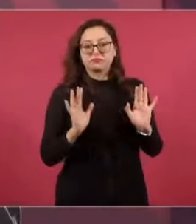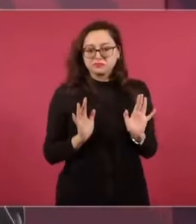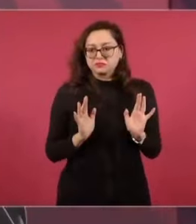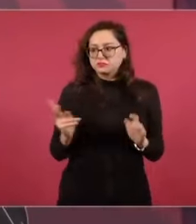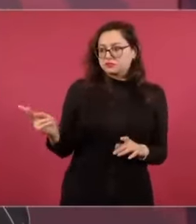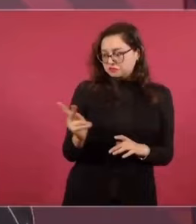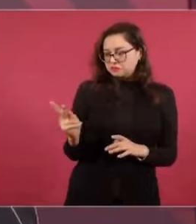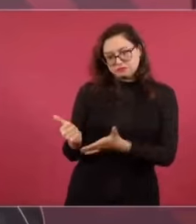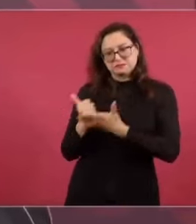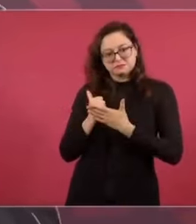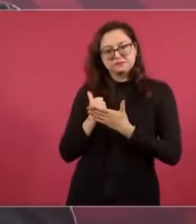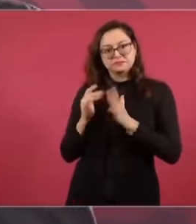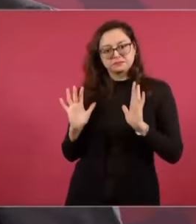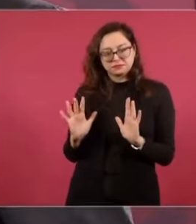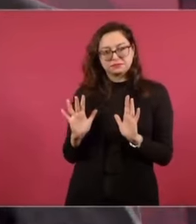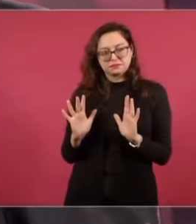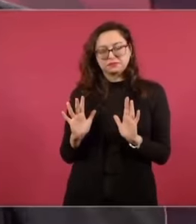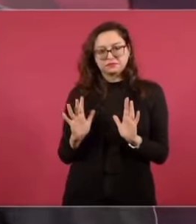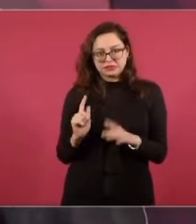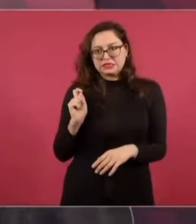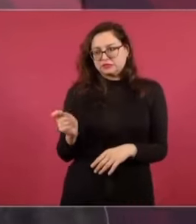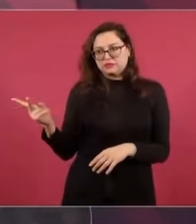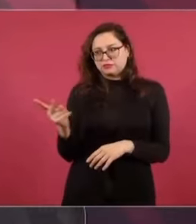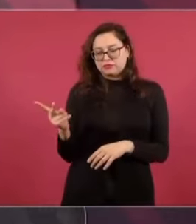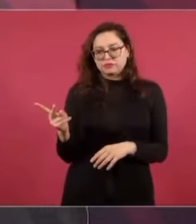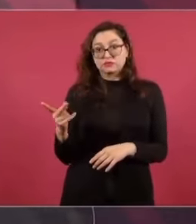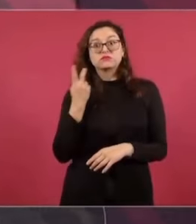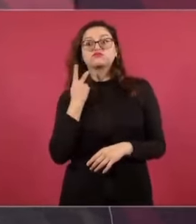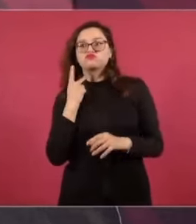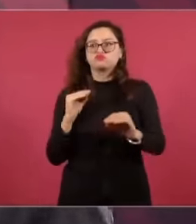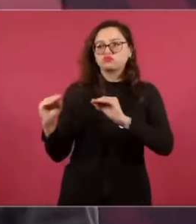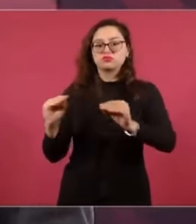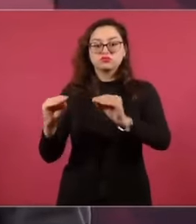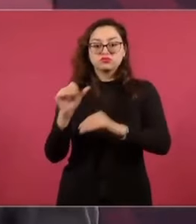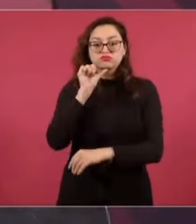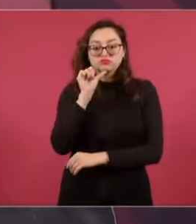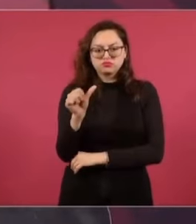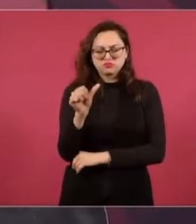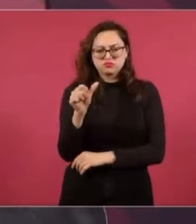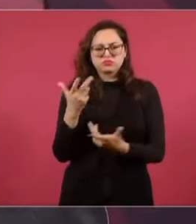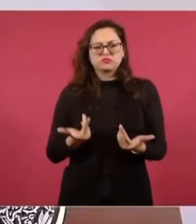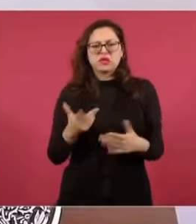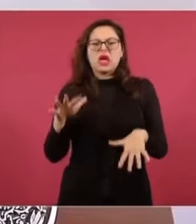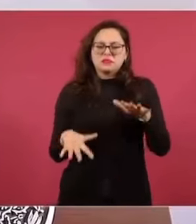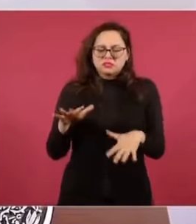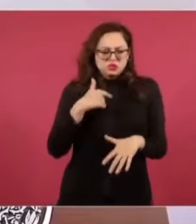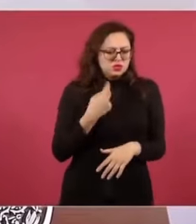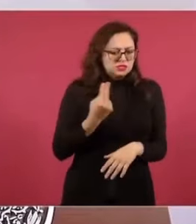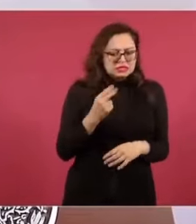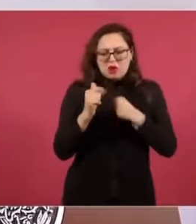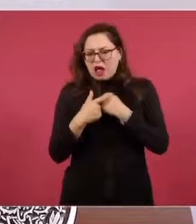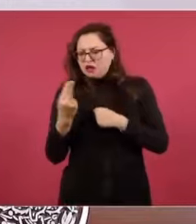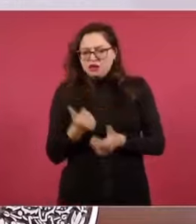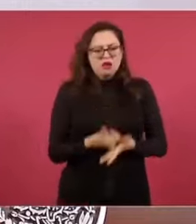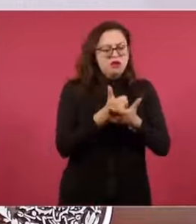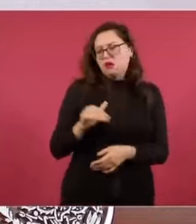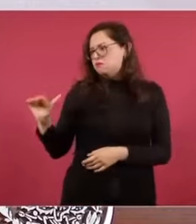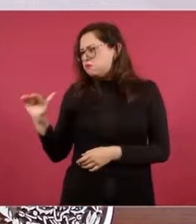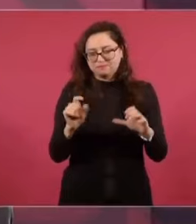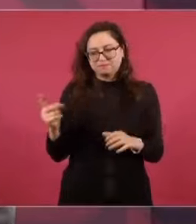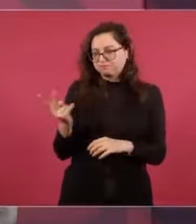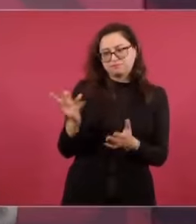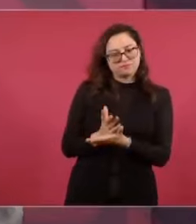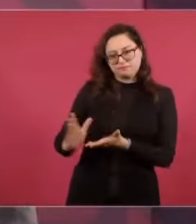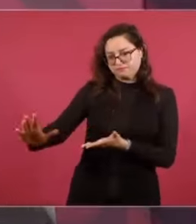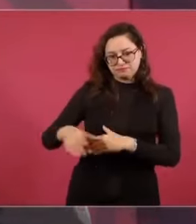Y también voluntariamente me ayudan, pero no son funcionarios, no trabajan en el gobierno.